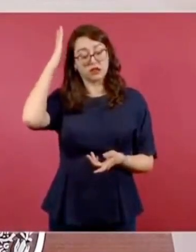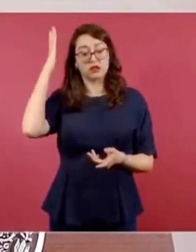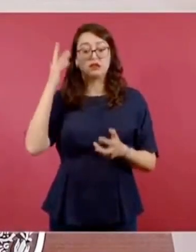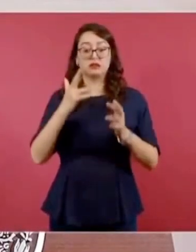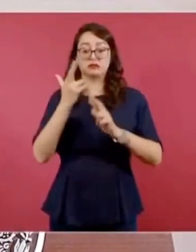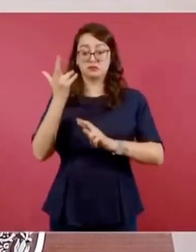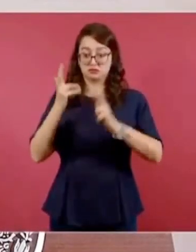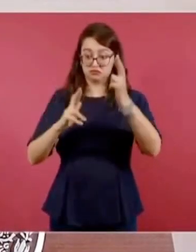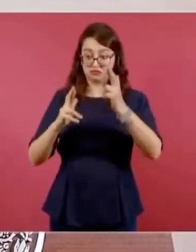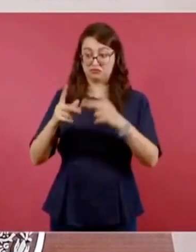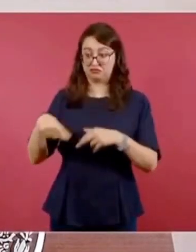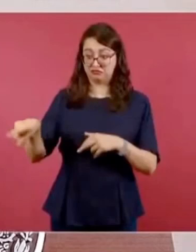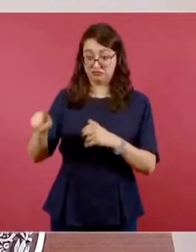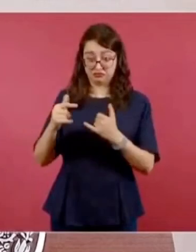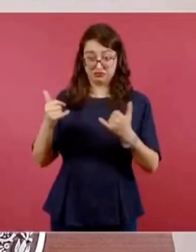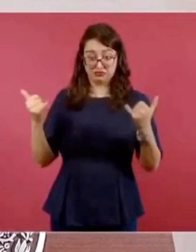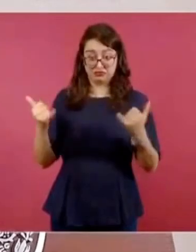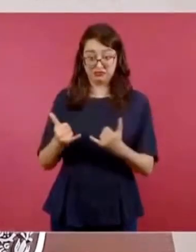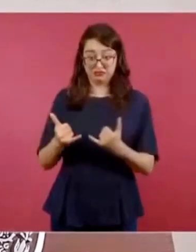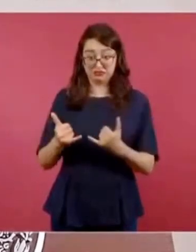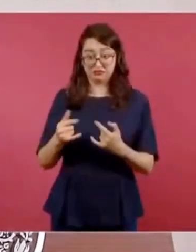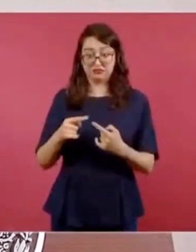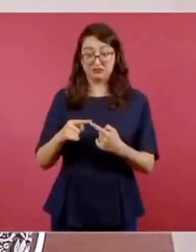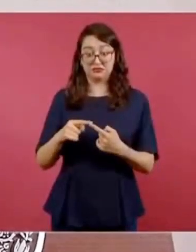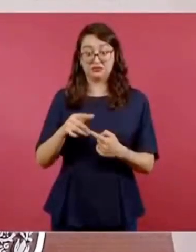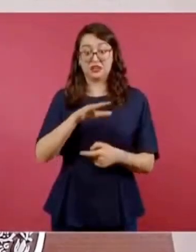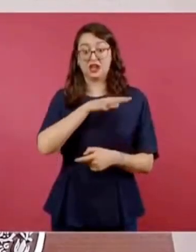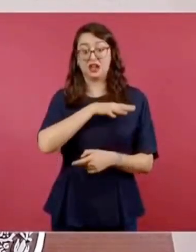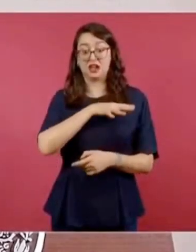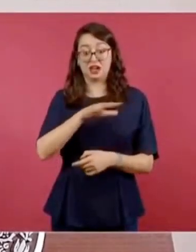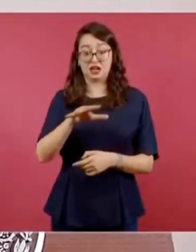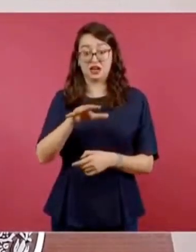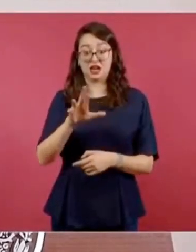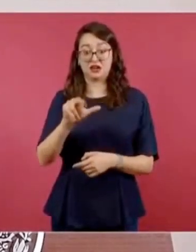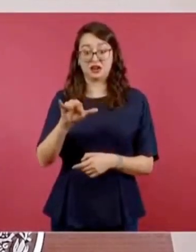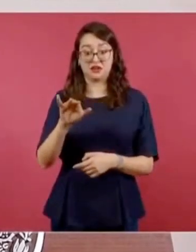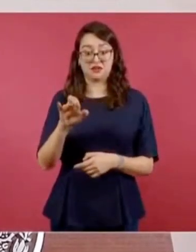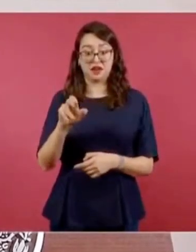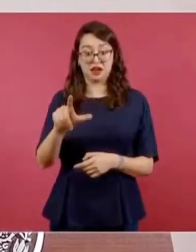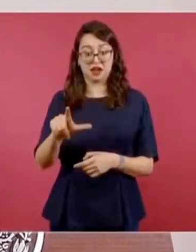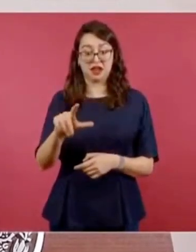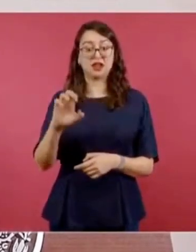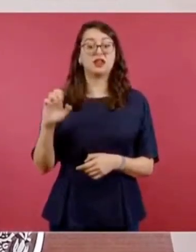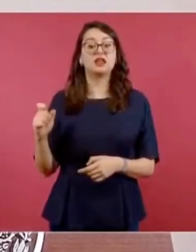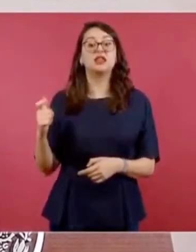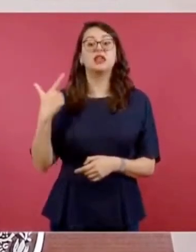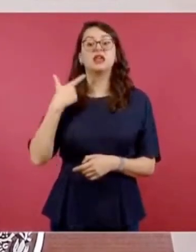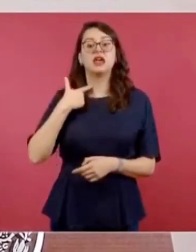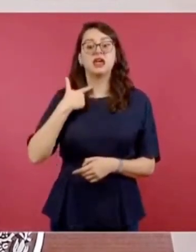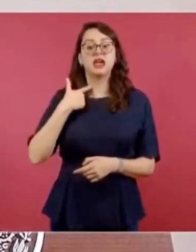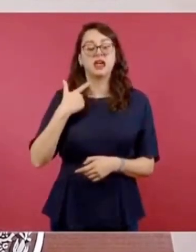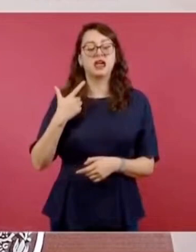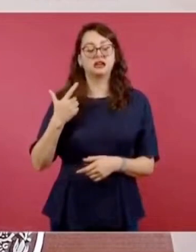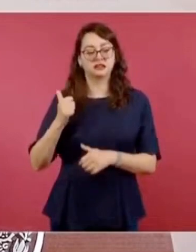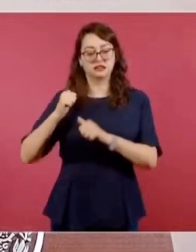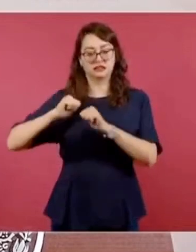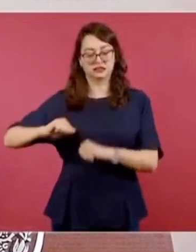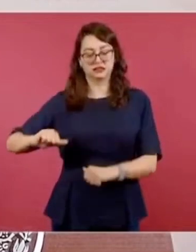reaccionarios, el general Rafael Castro y ex-coronel